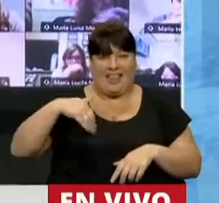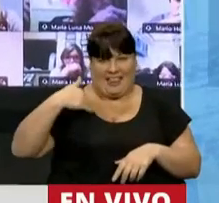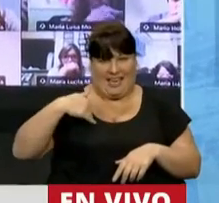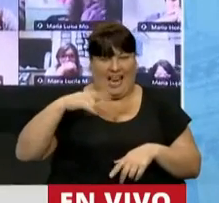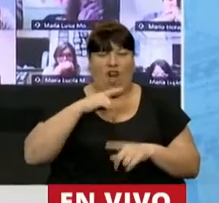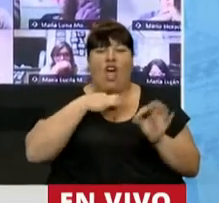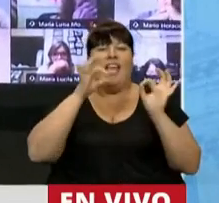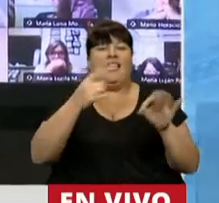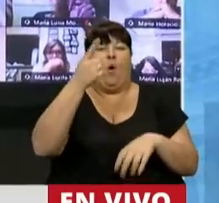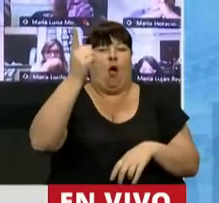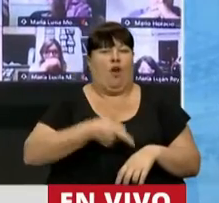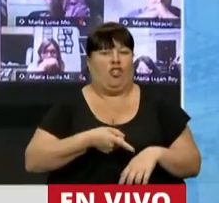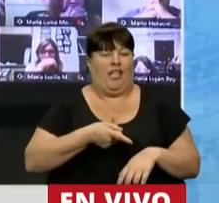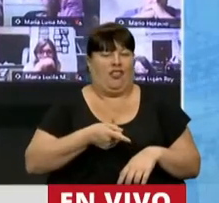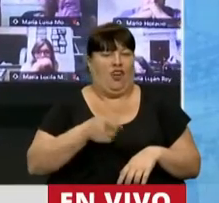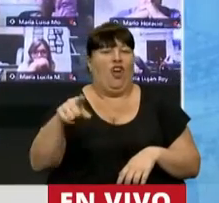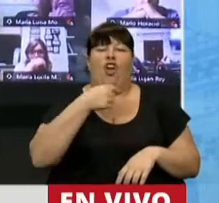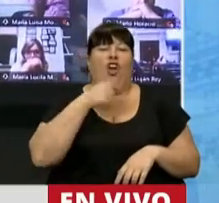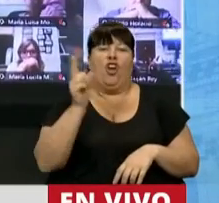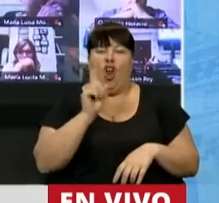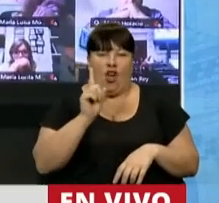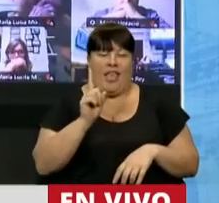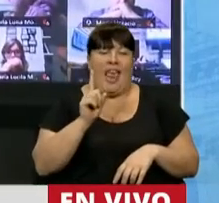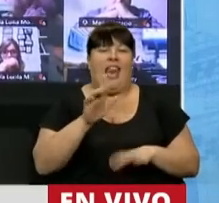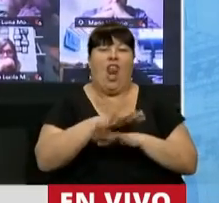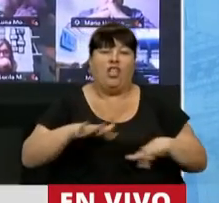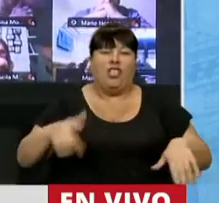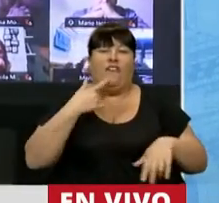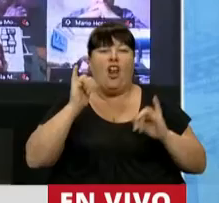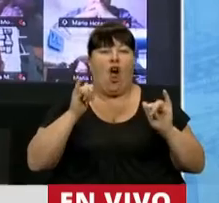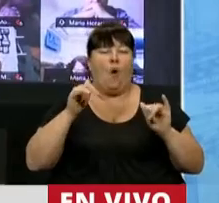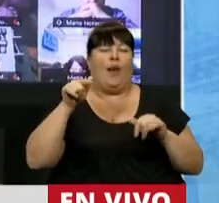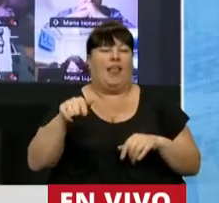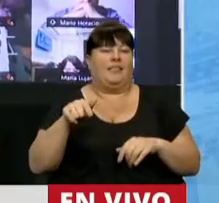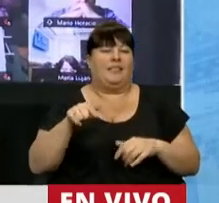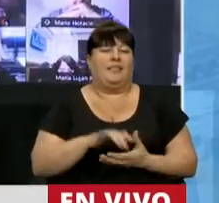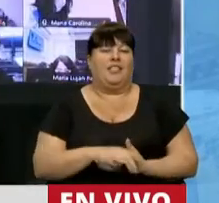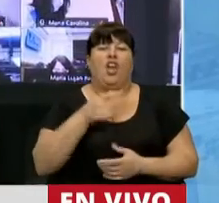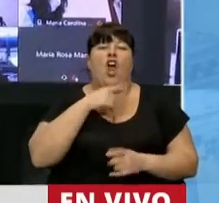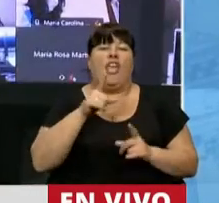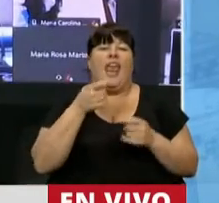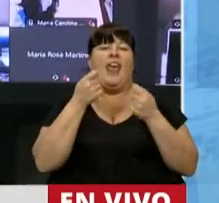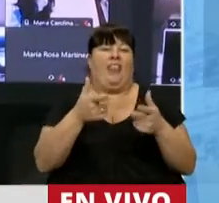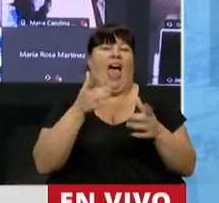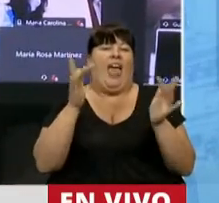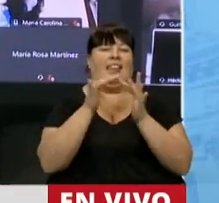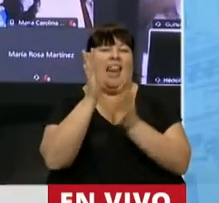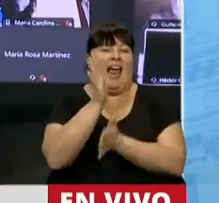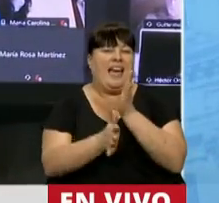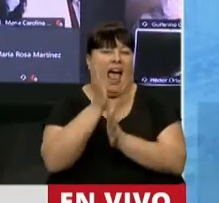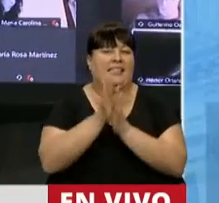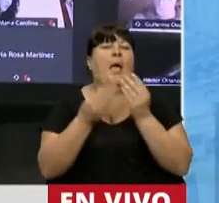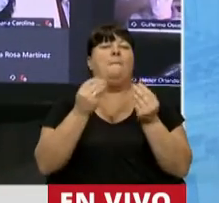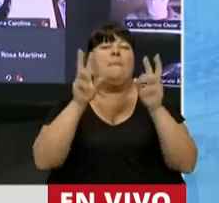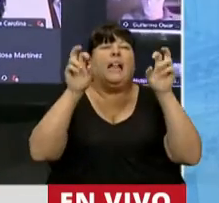llegue al 1%, que no quiere que nuestros niños, niñas y adolescentes tengan acceso gratuito a las